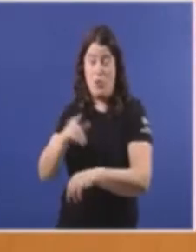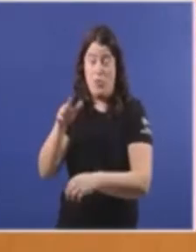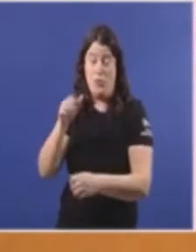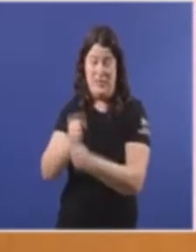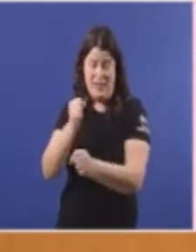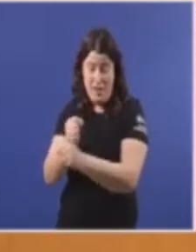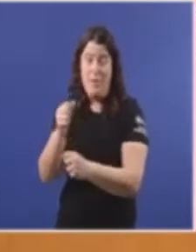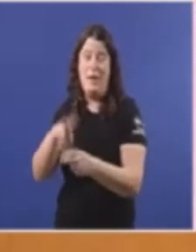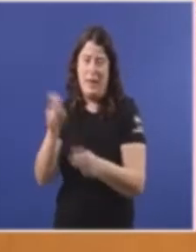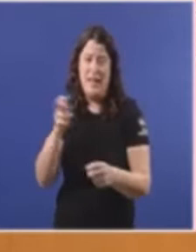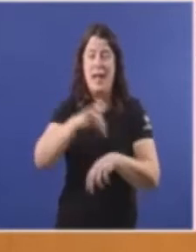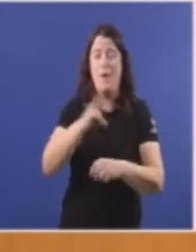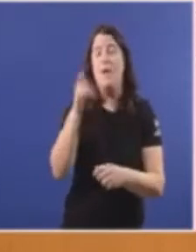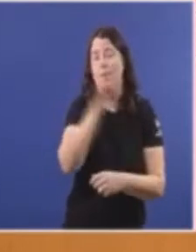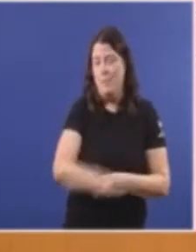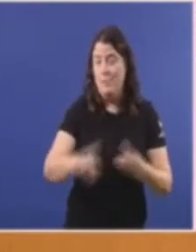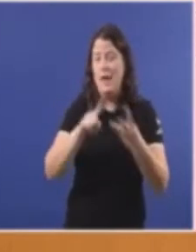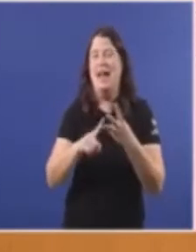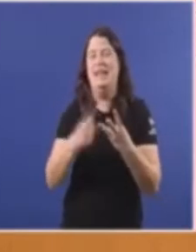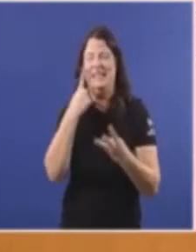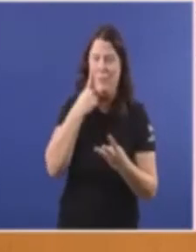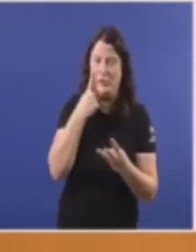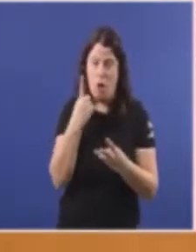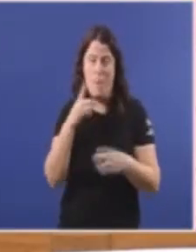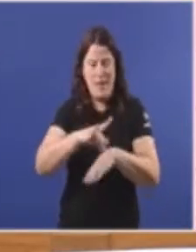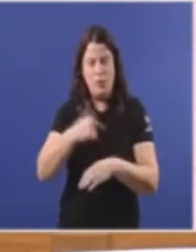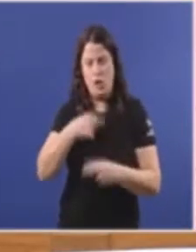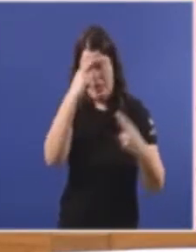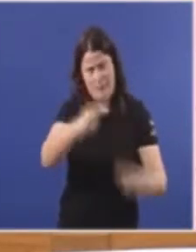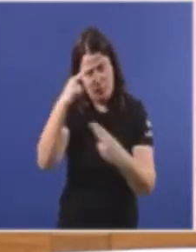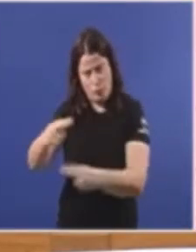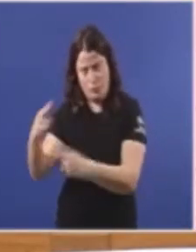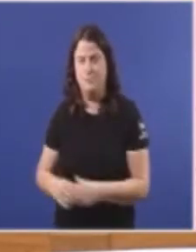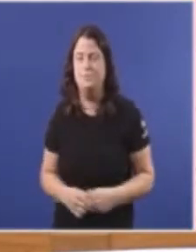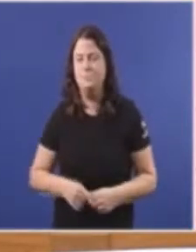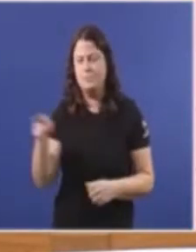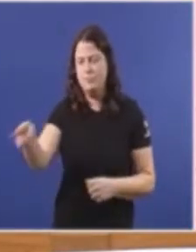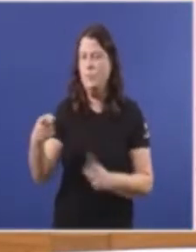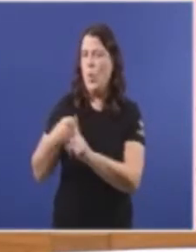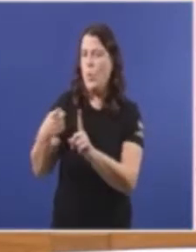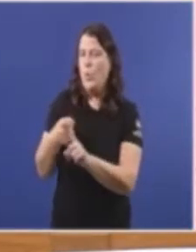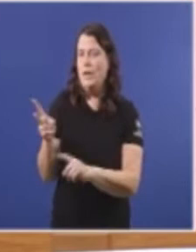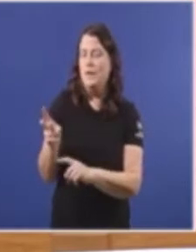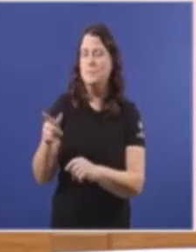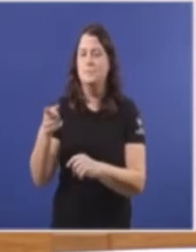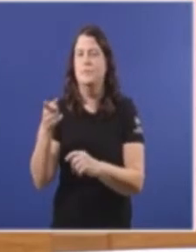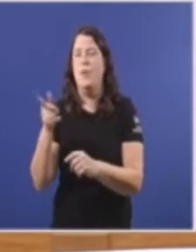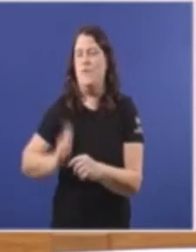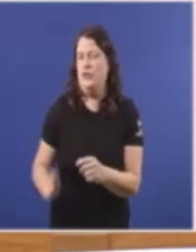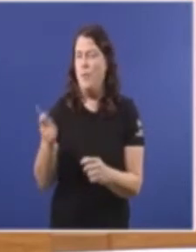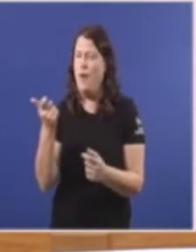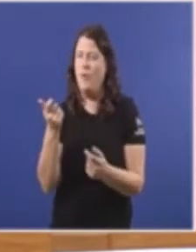pediatra de Berín E o inspector médico Señorías Deixen de utilizar os profesionais De unha forma tan torticera